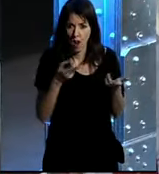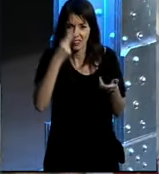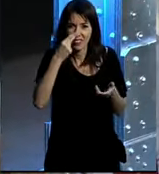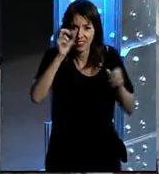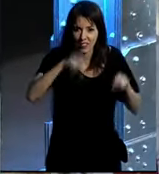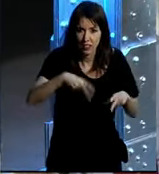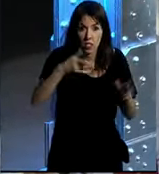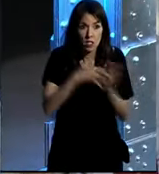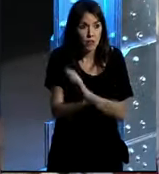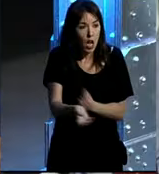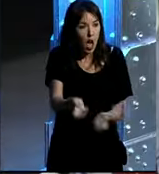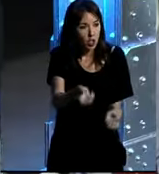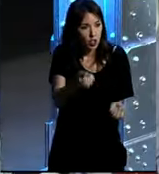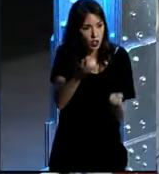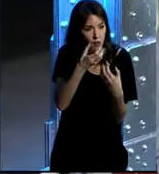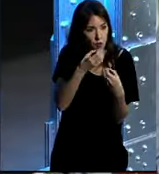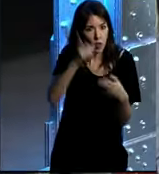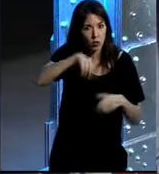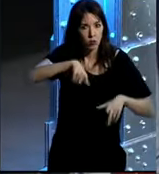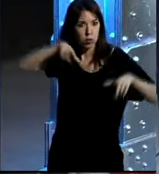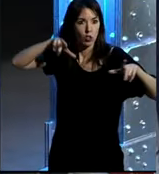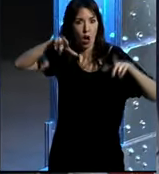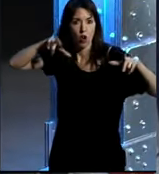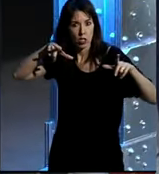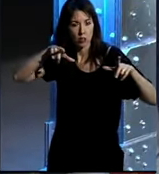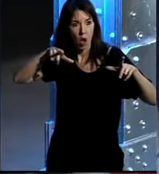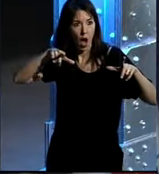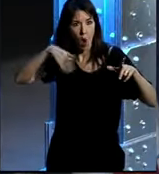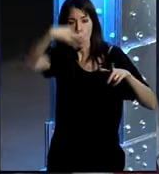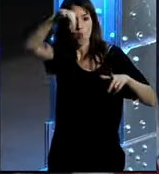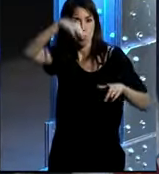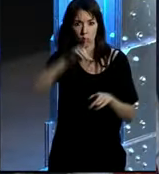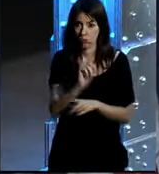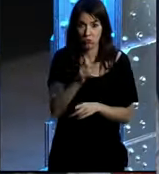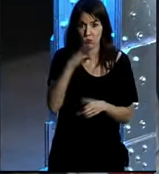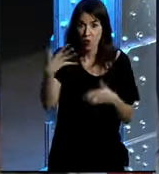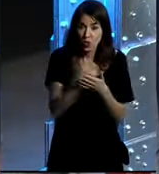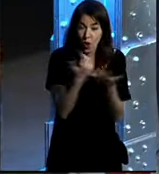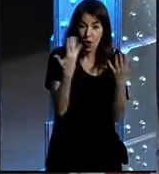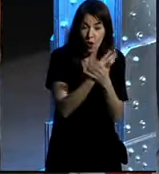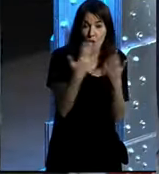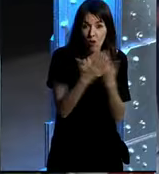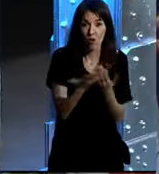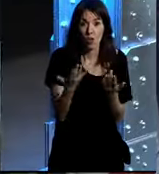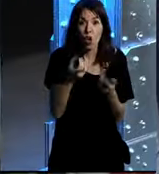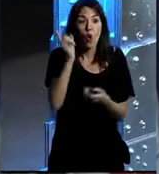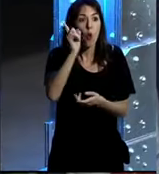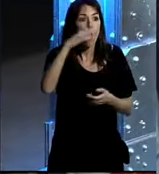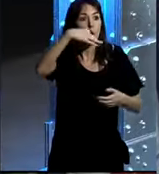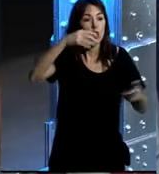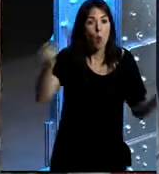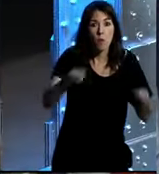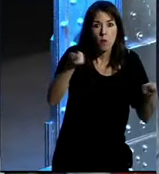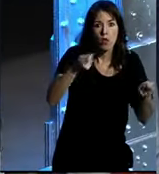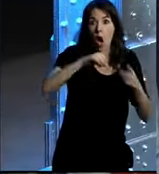quiera tener la información y el protagonismo en exclusiva porque es todo eso a la vez no puede ser solo publicidad